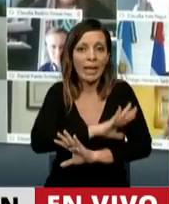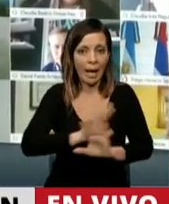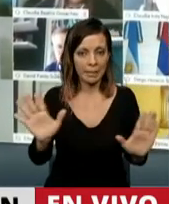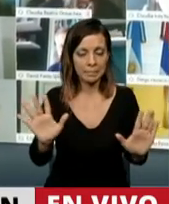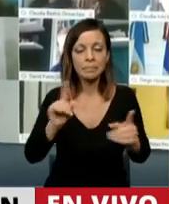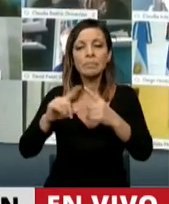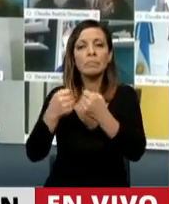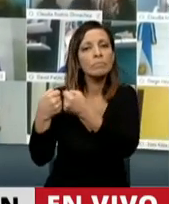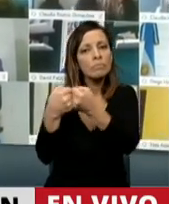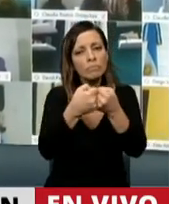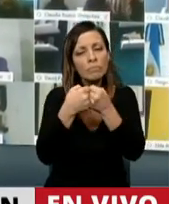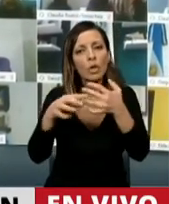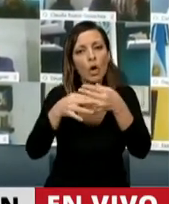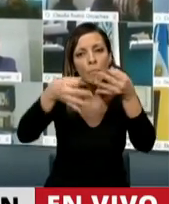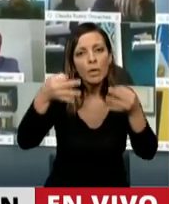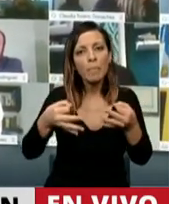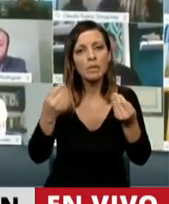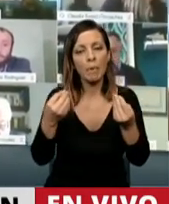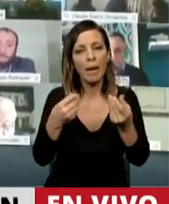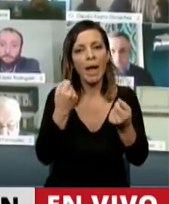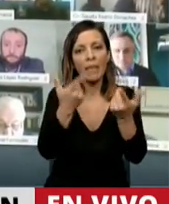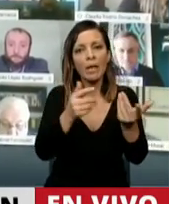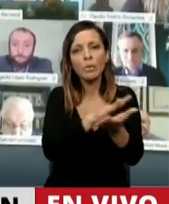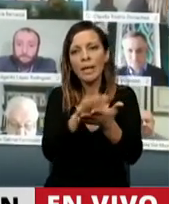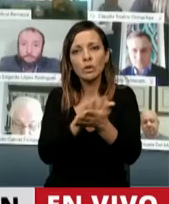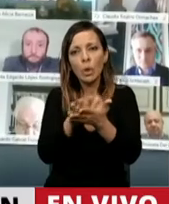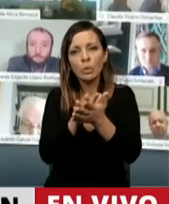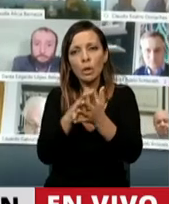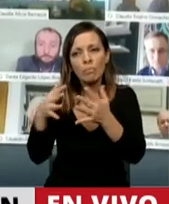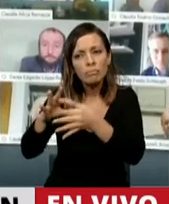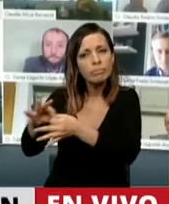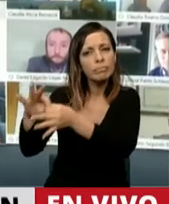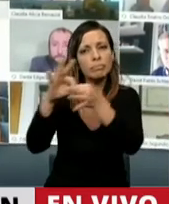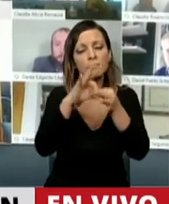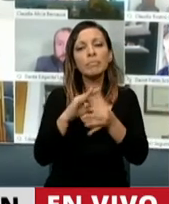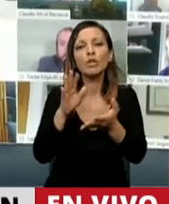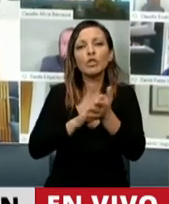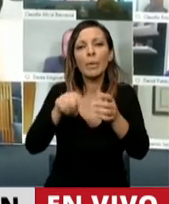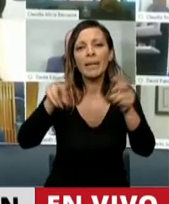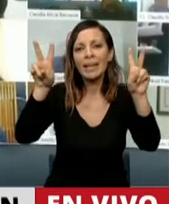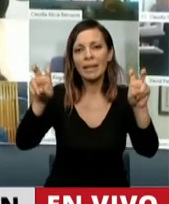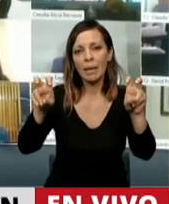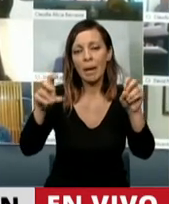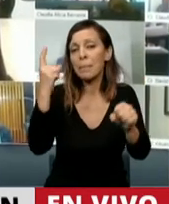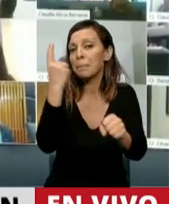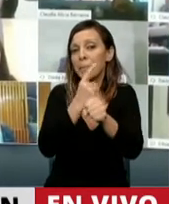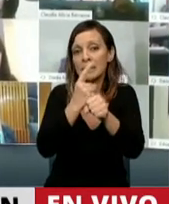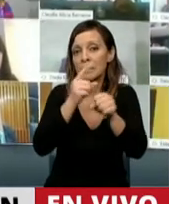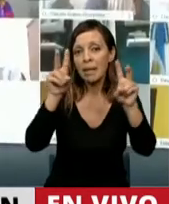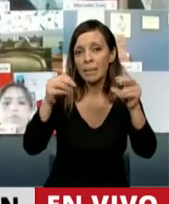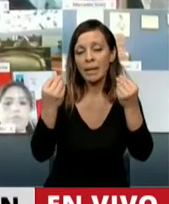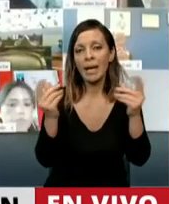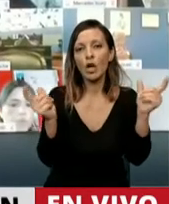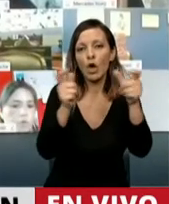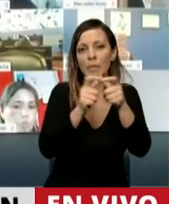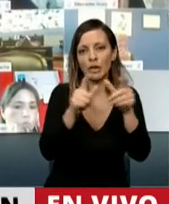consensuado de trabajar en la elaboración de una respuesta integral sobre este tema, teniendo como cabecera a la Comisión